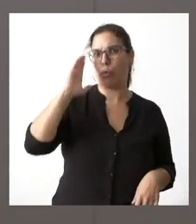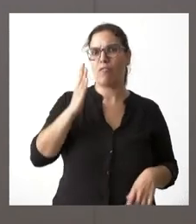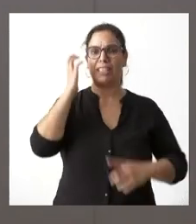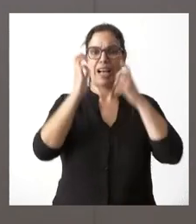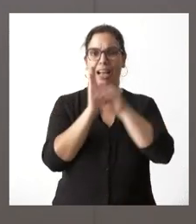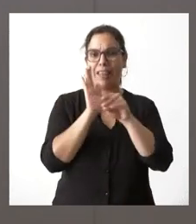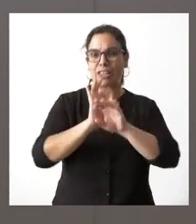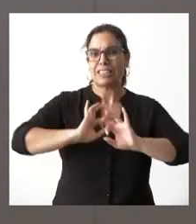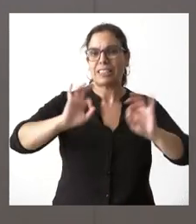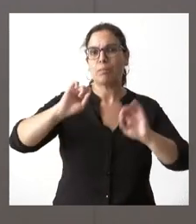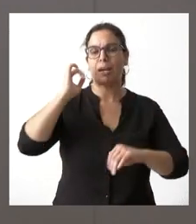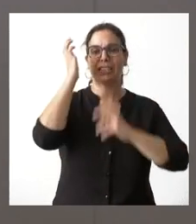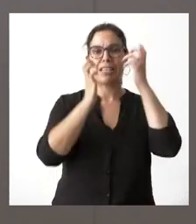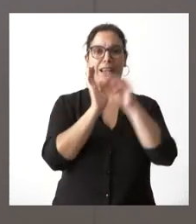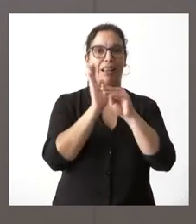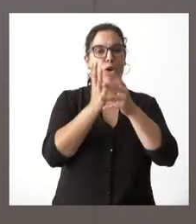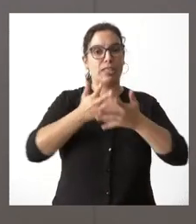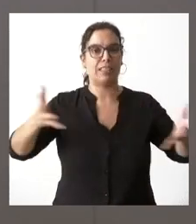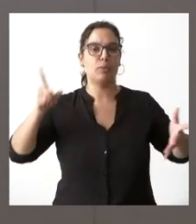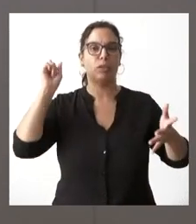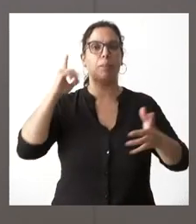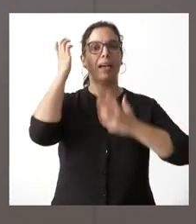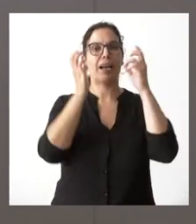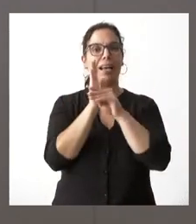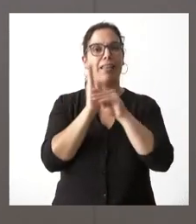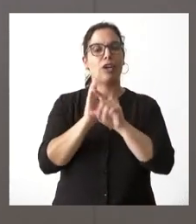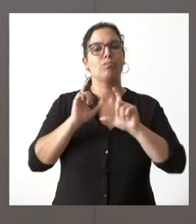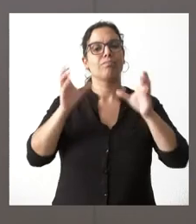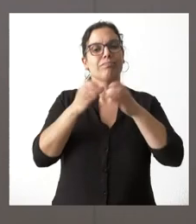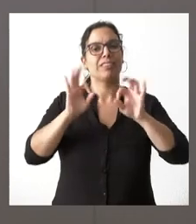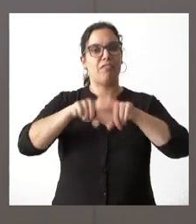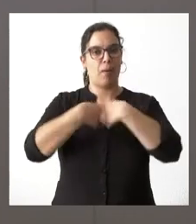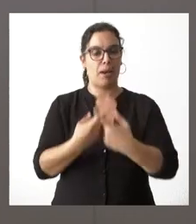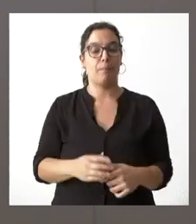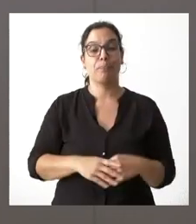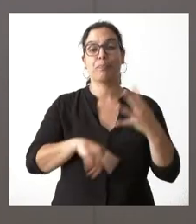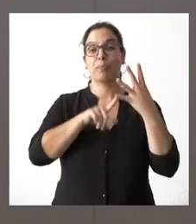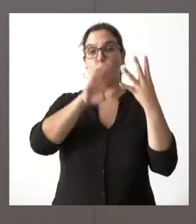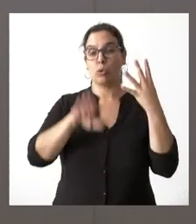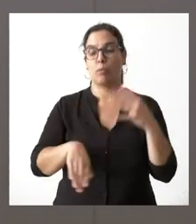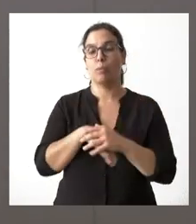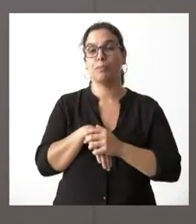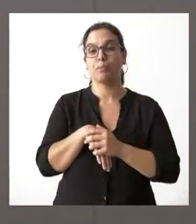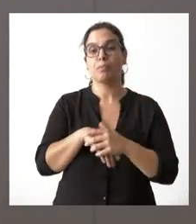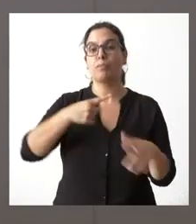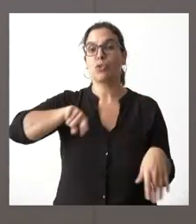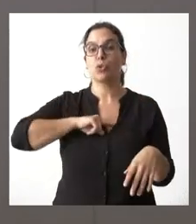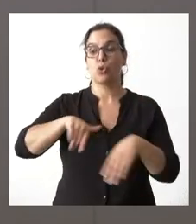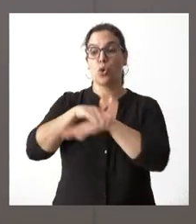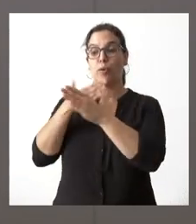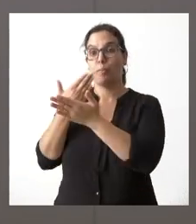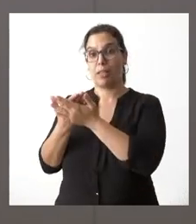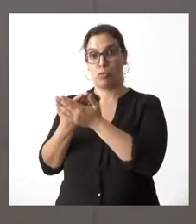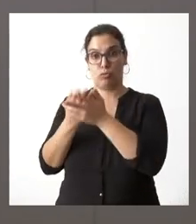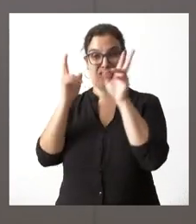especialmente para los ganaderos de extensivo y los ganaderos de carácter familiar y lo último nosotros lo que le estamos pidiendo al gobierno en estas